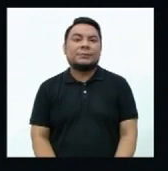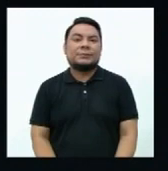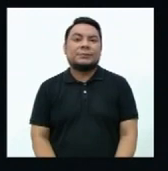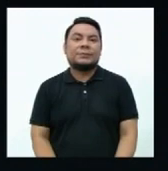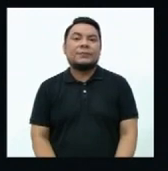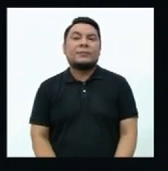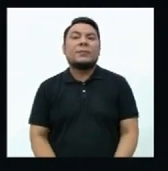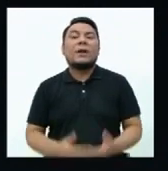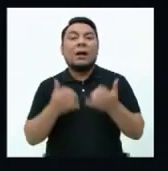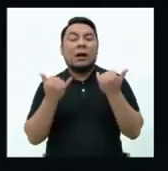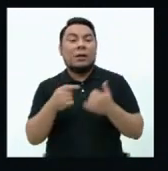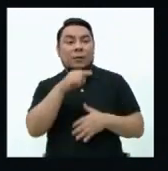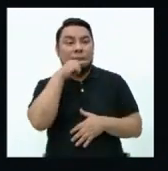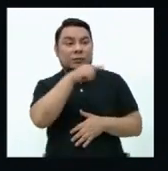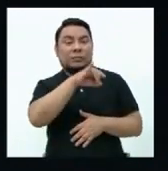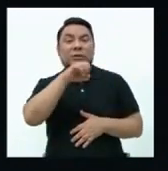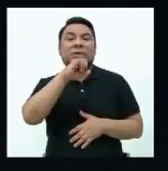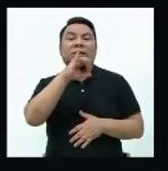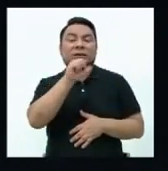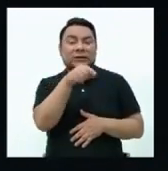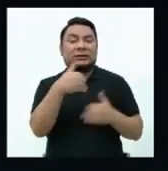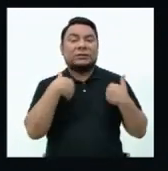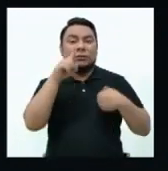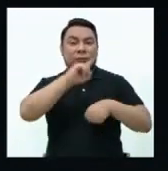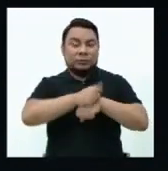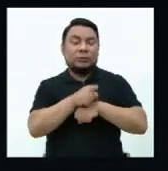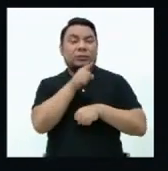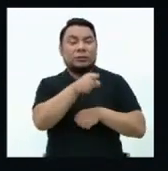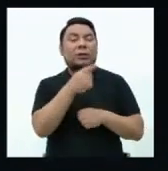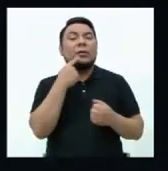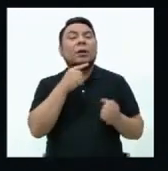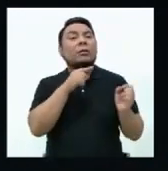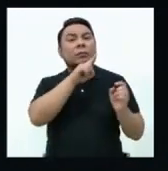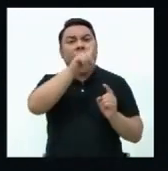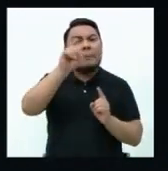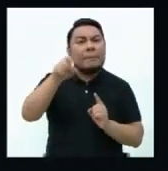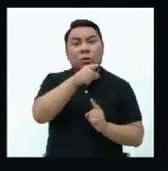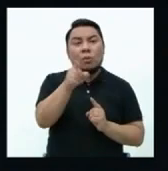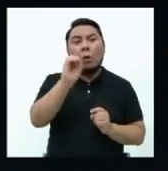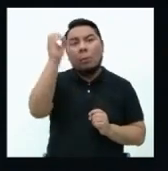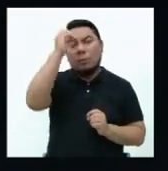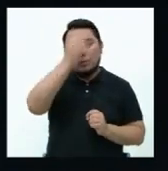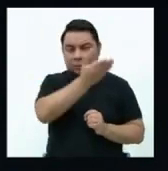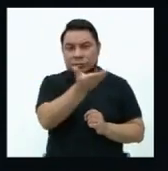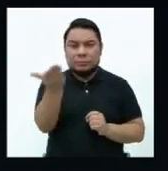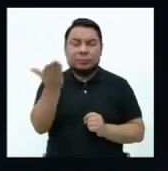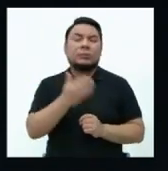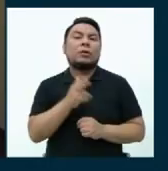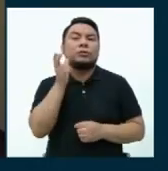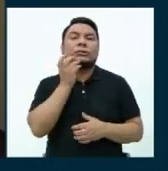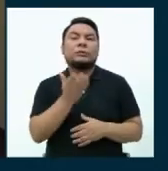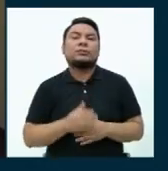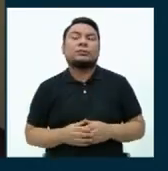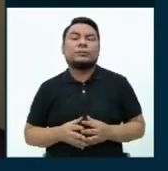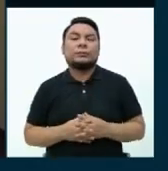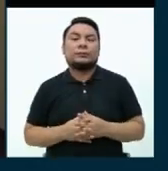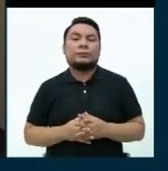Ahora la candidata Jessica García tiene un minuto para formular su réplica a la candidata Daniela Van Dyck. La escuchamos.